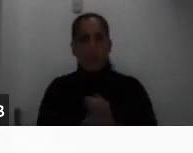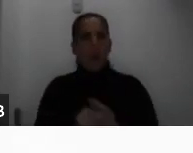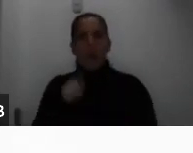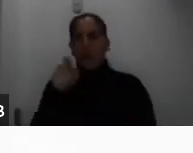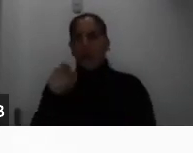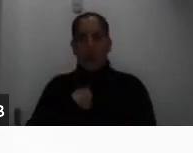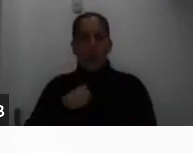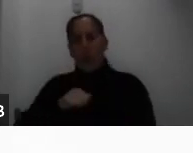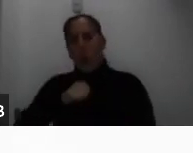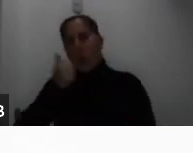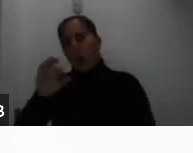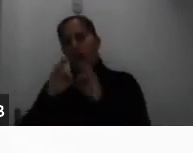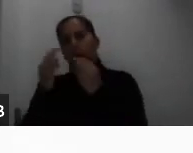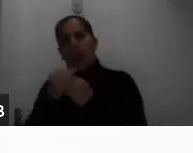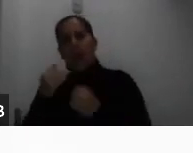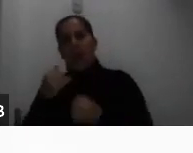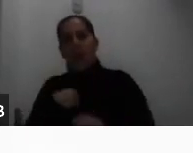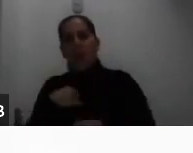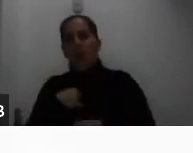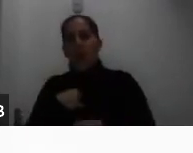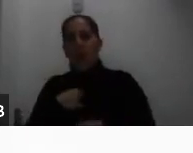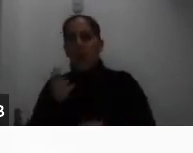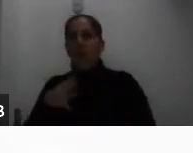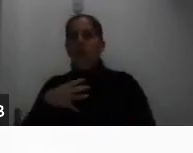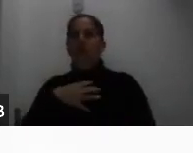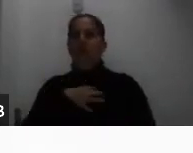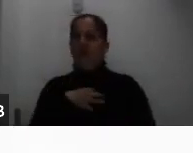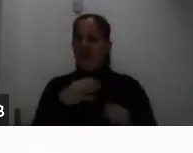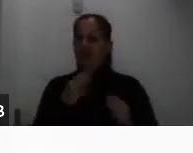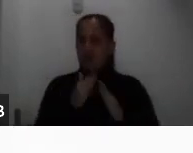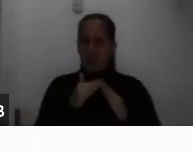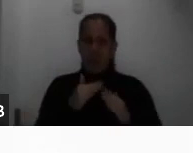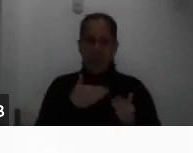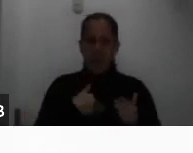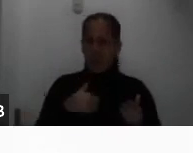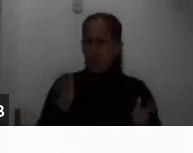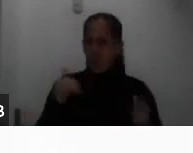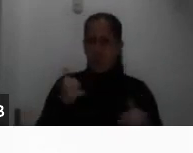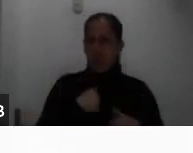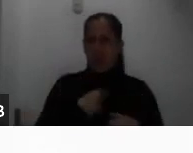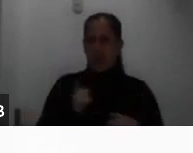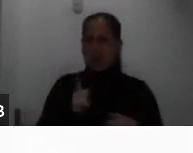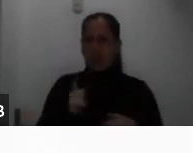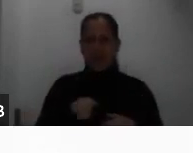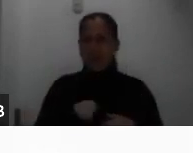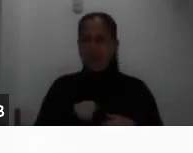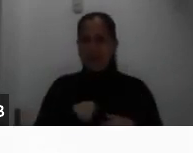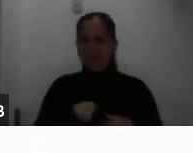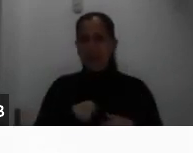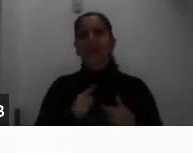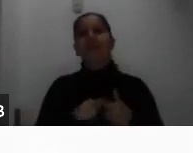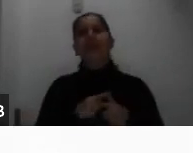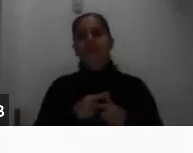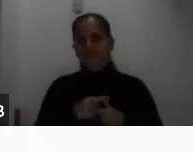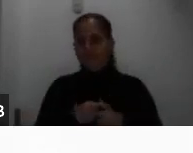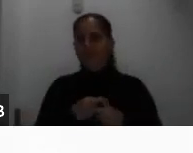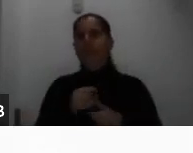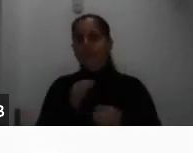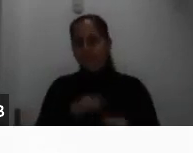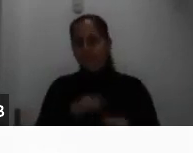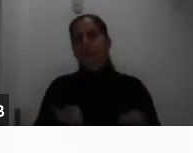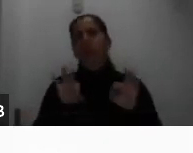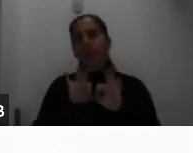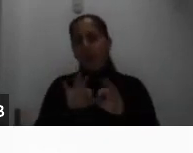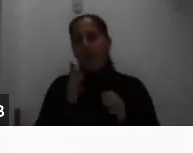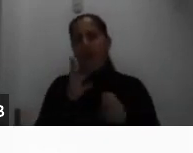alguien de su grupo familiar aparece un bien que no corresponde en ese caso es importante que nos presenten la denuncia